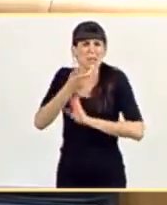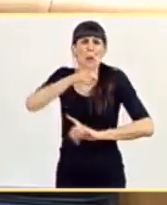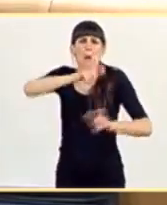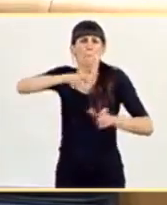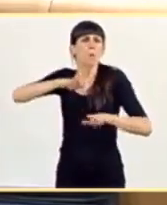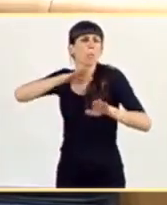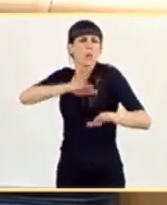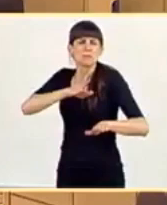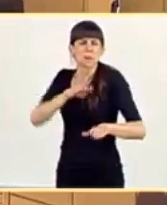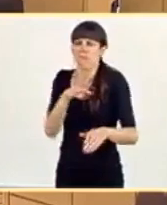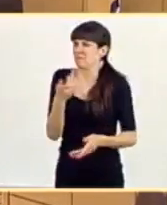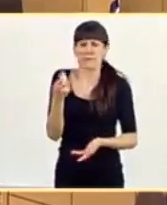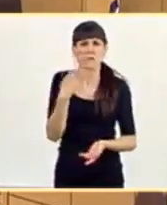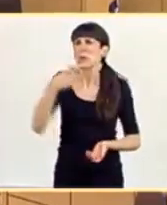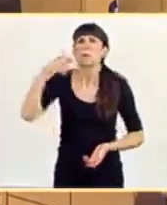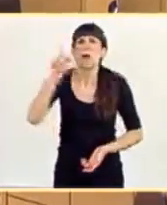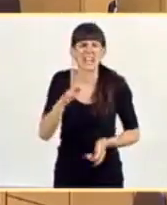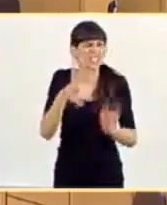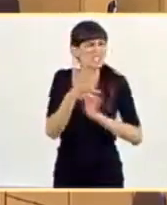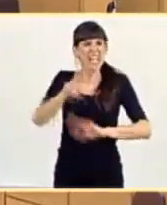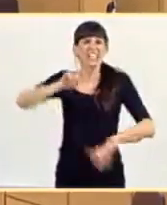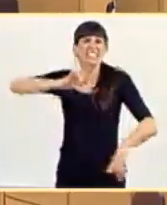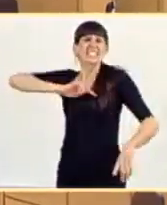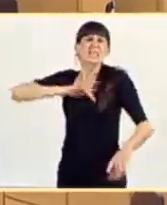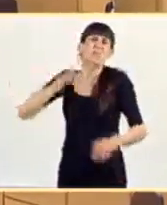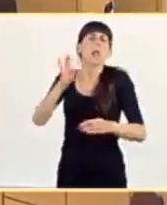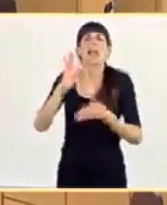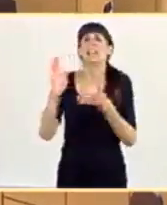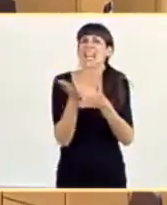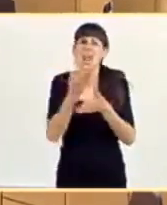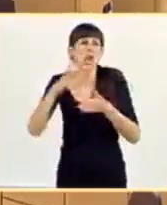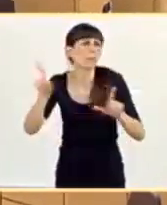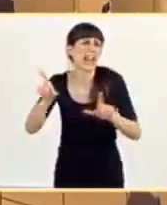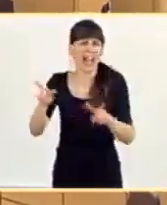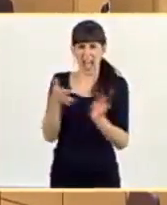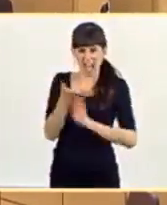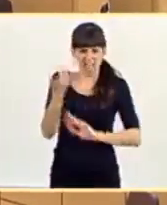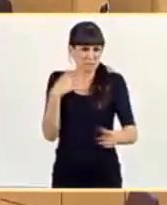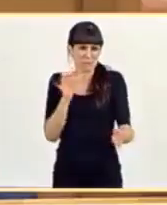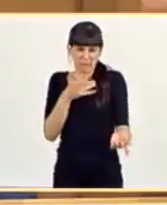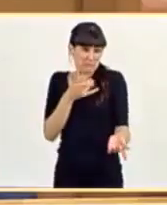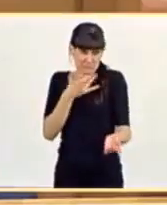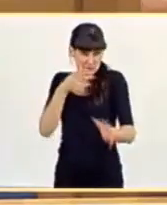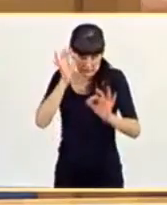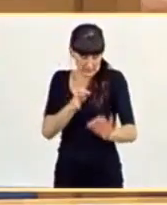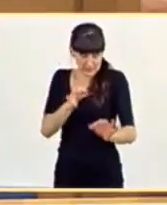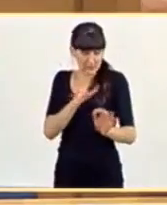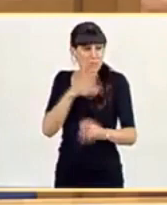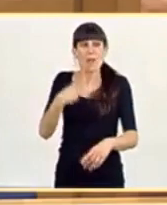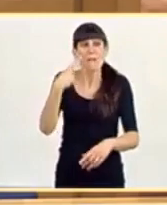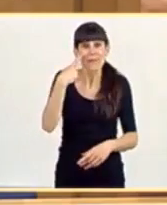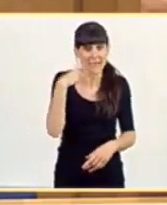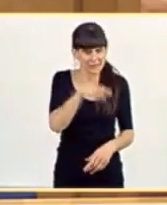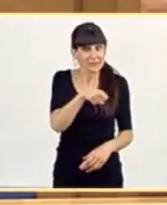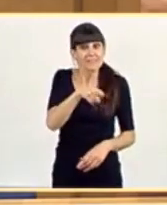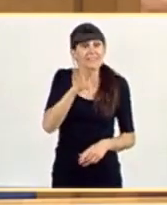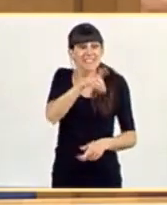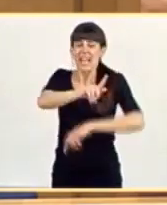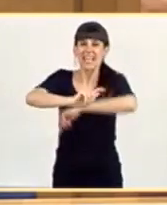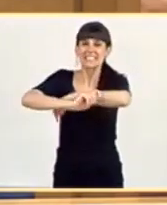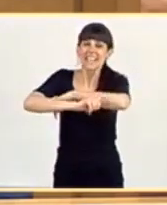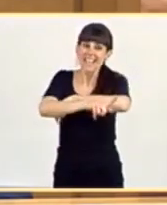Populismo barato, sentimentalismo de telenovela, literal. Pero mire, señoría, su